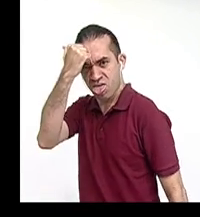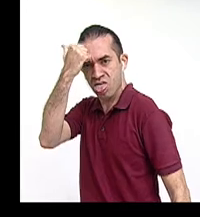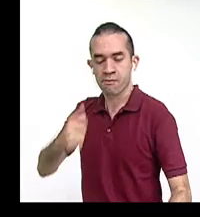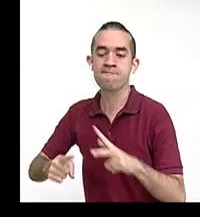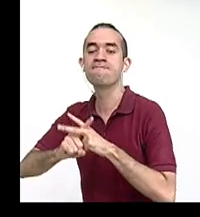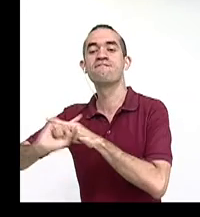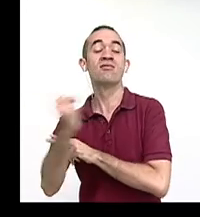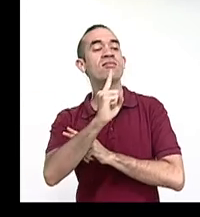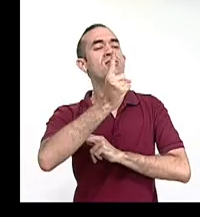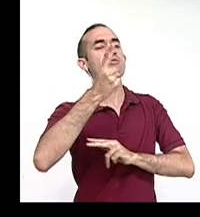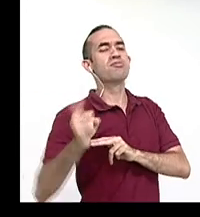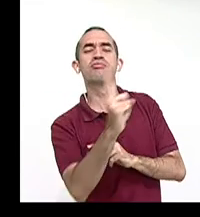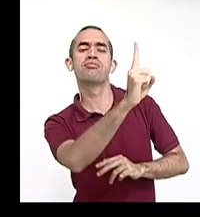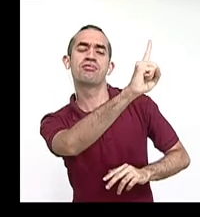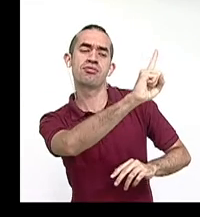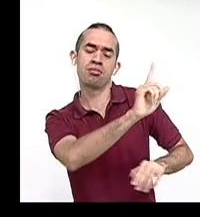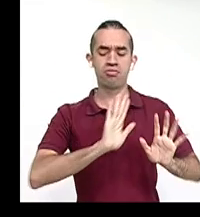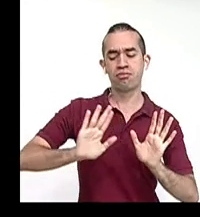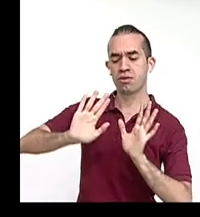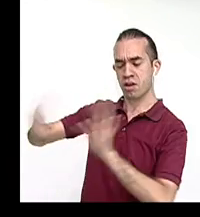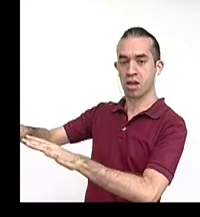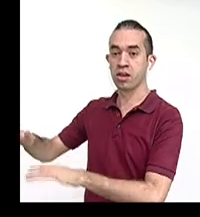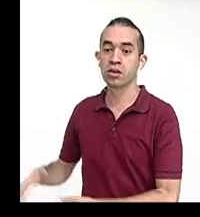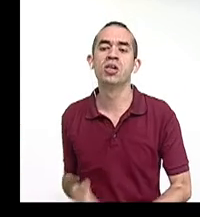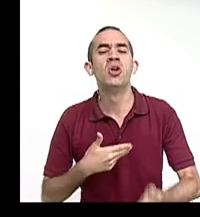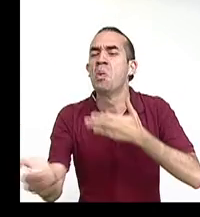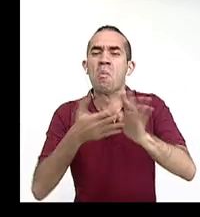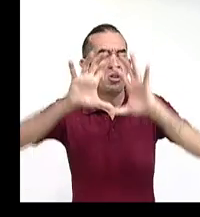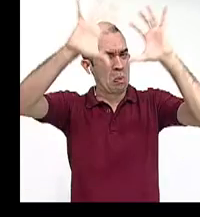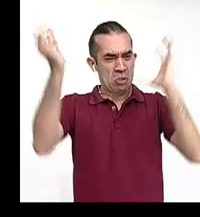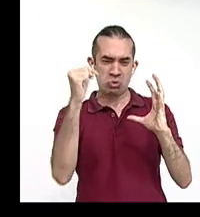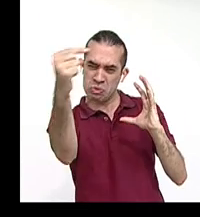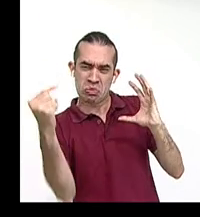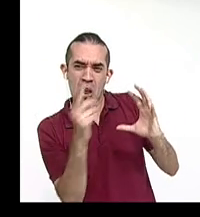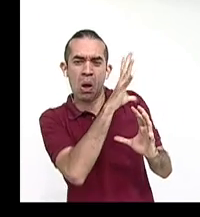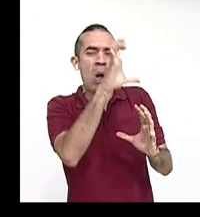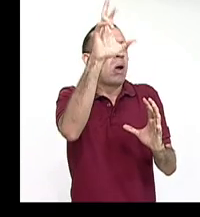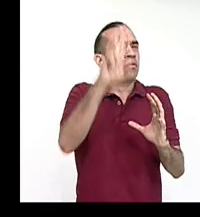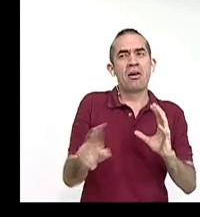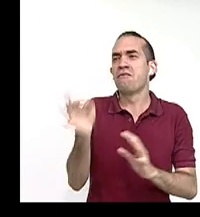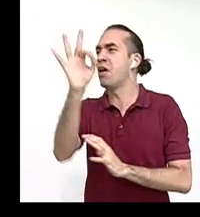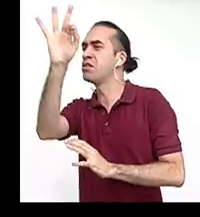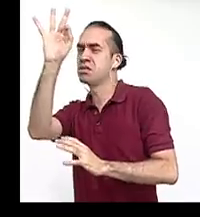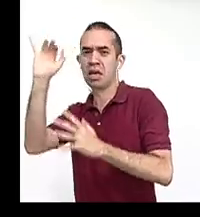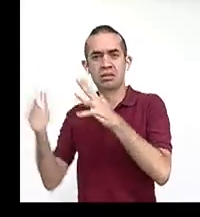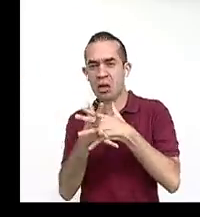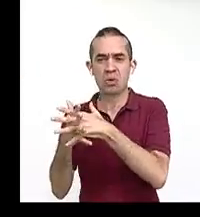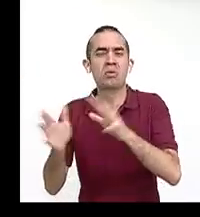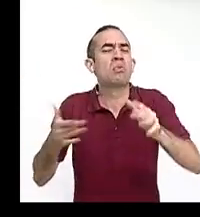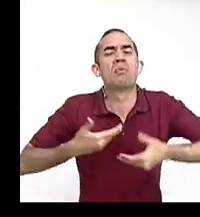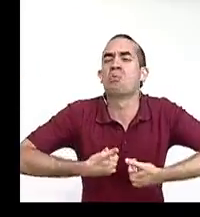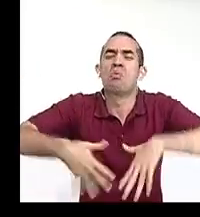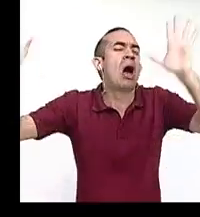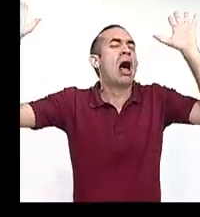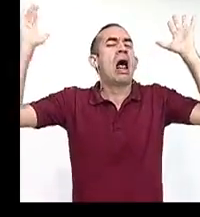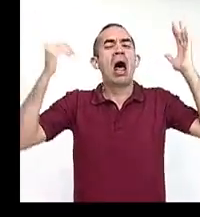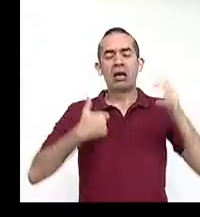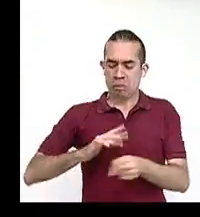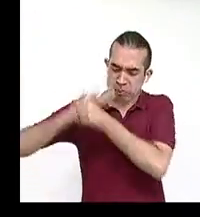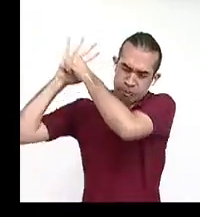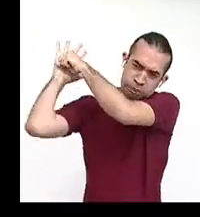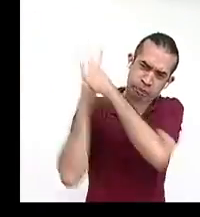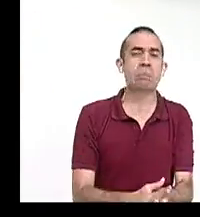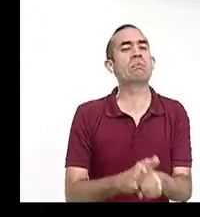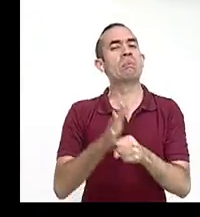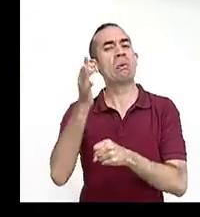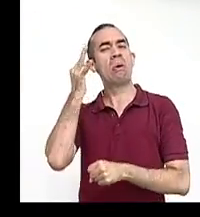podría salvar? Si el Virilla, el Sena o el Hudson nos arrastran al mar patriarcal,